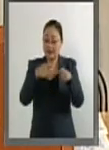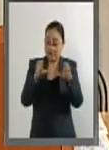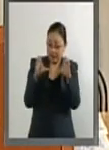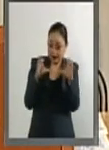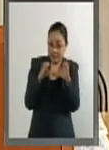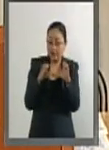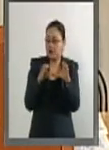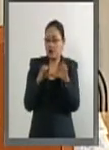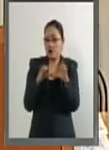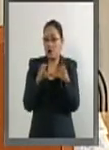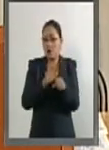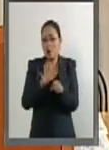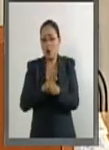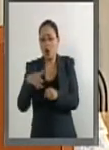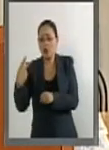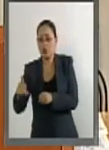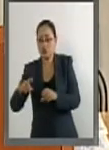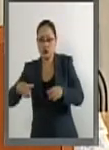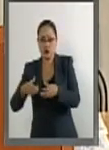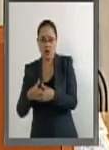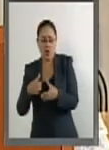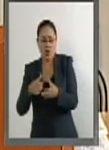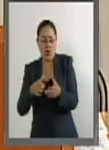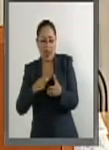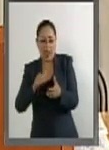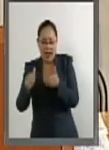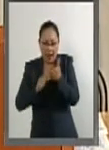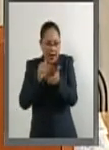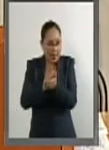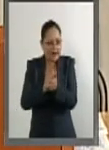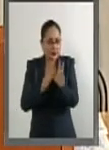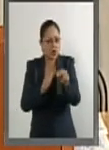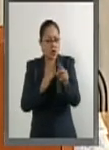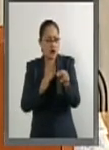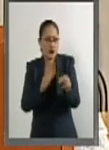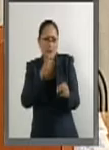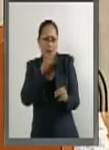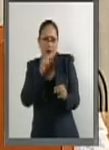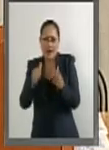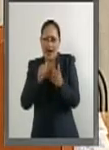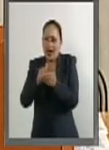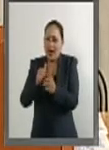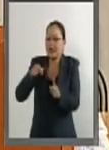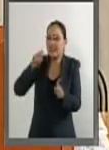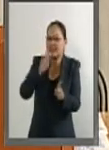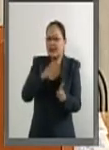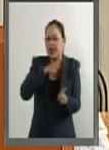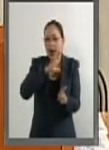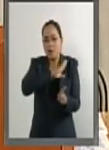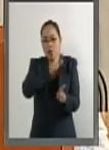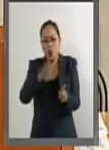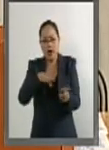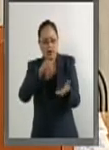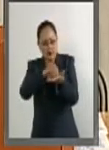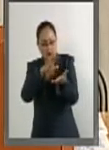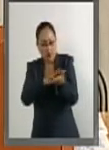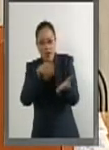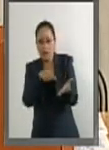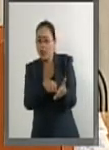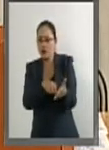de un acto del Estado civil y por lo tanto no se puede levantar un acta de defunción sino una simple